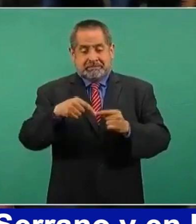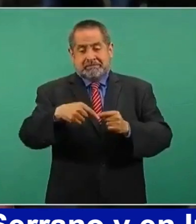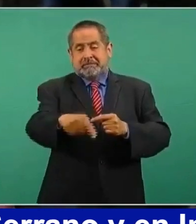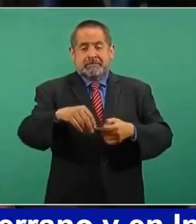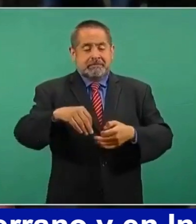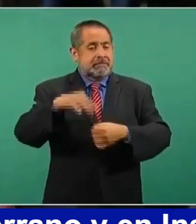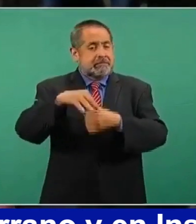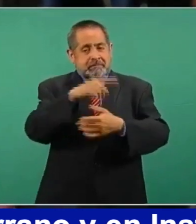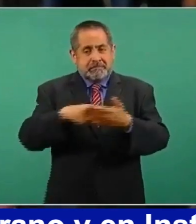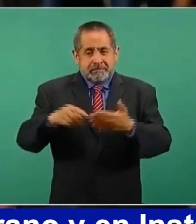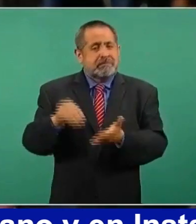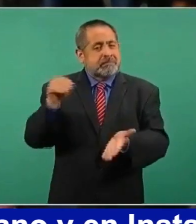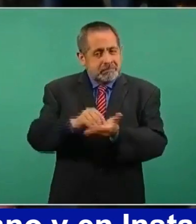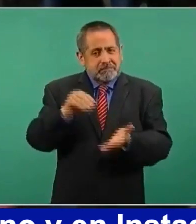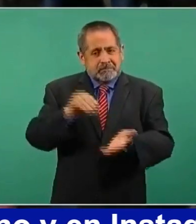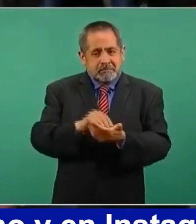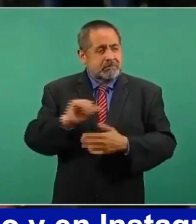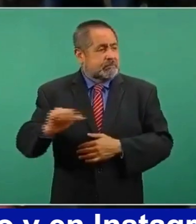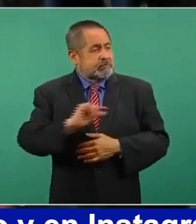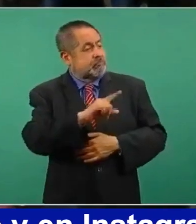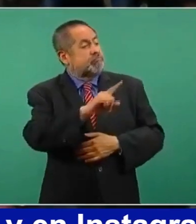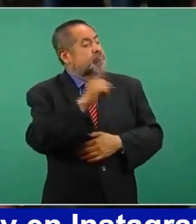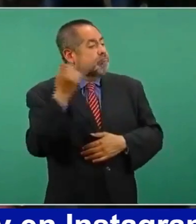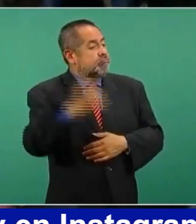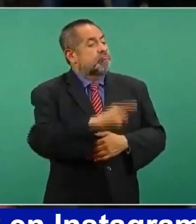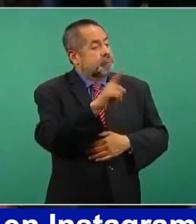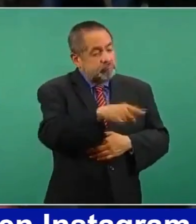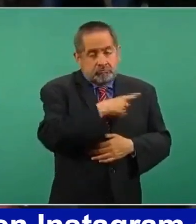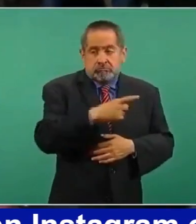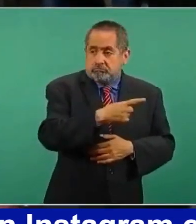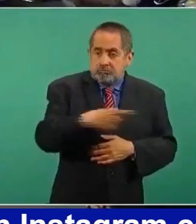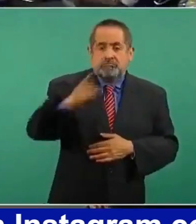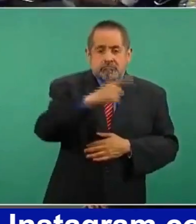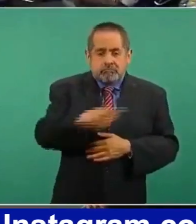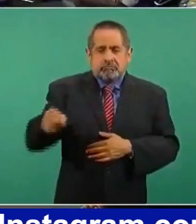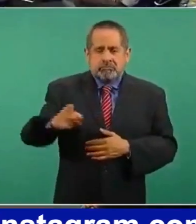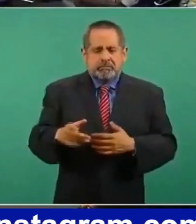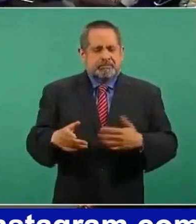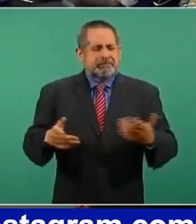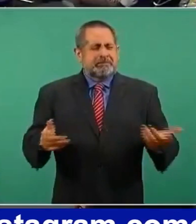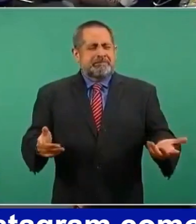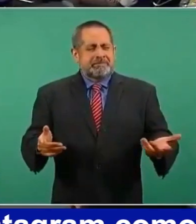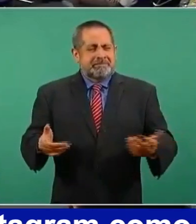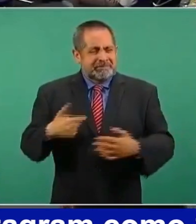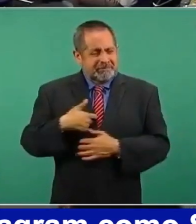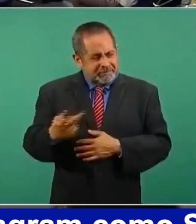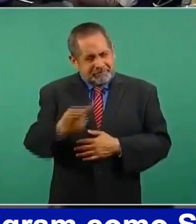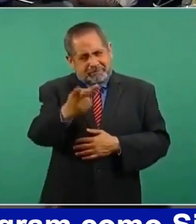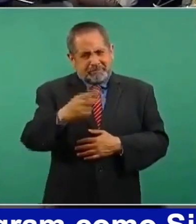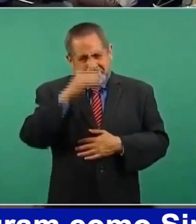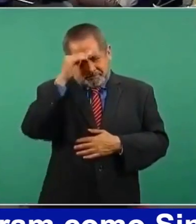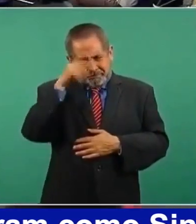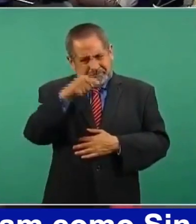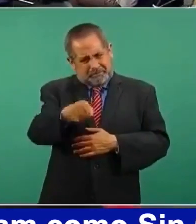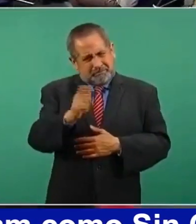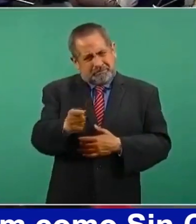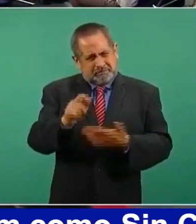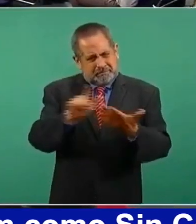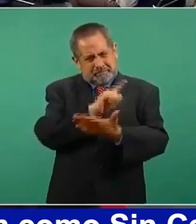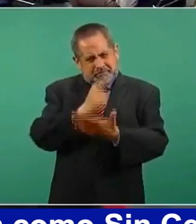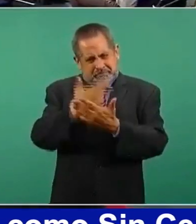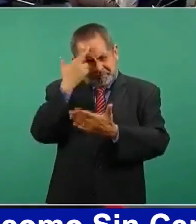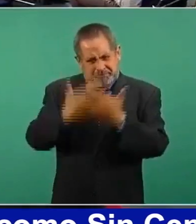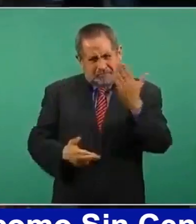y siguen obligando a funcionarios a acudir a estos mítines. Mi pregunta en concreto, Presidente, es, ¿esto no es violar los